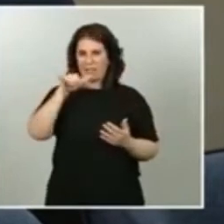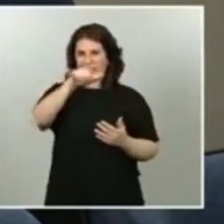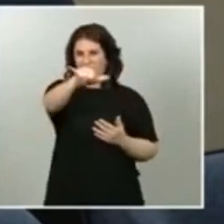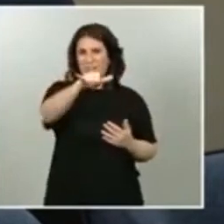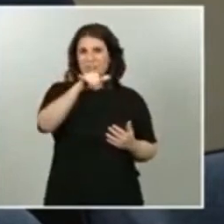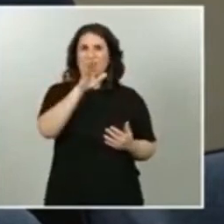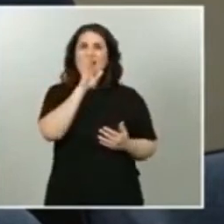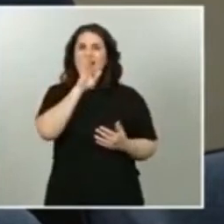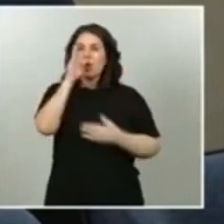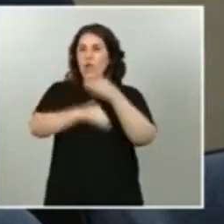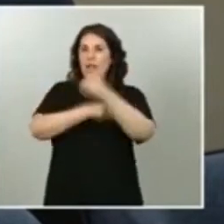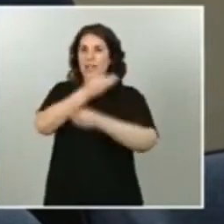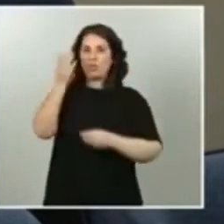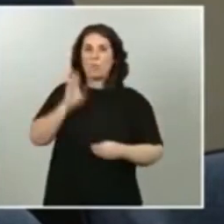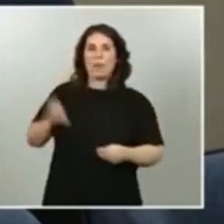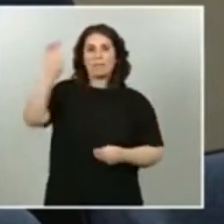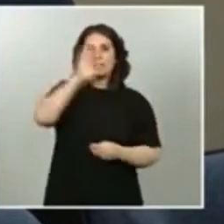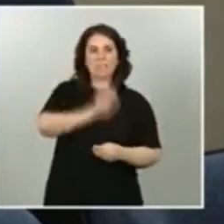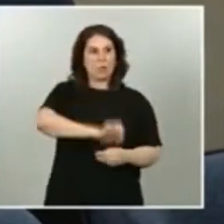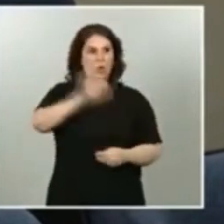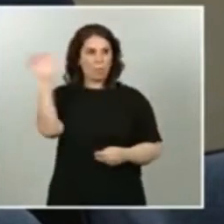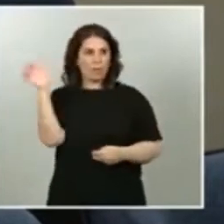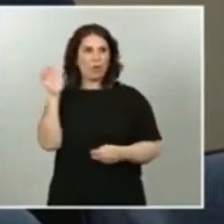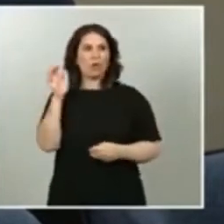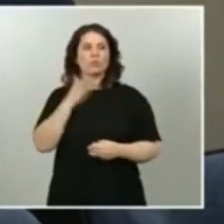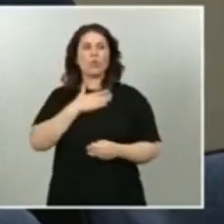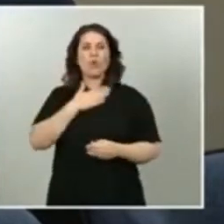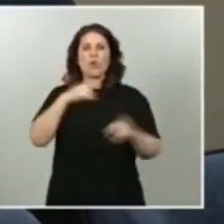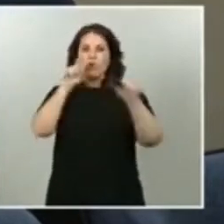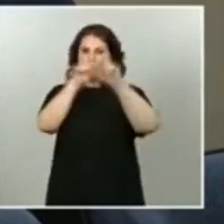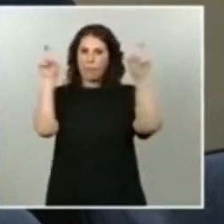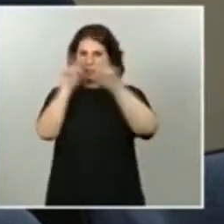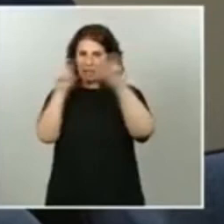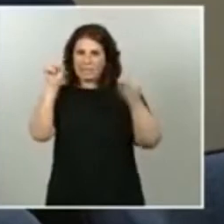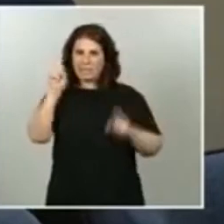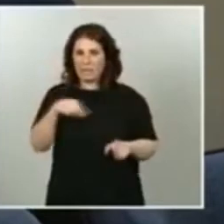europeos con las compañías aéreas de bandera. Gracias.